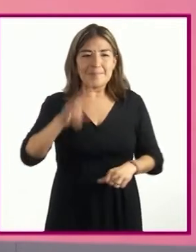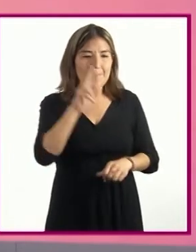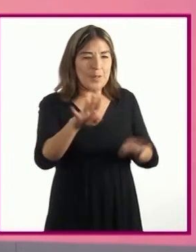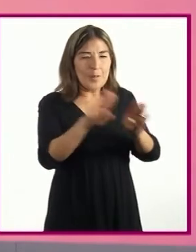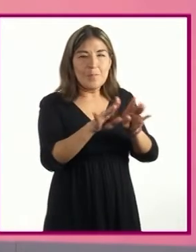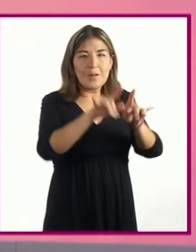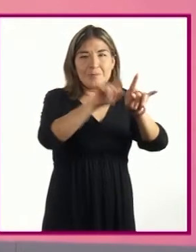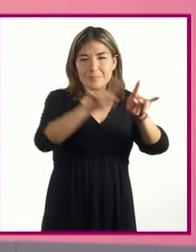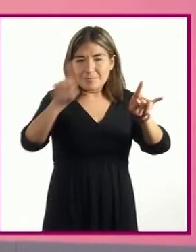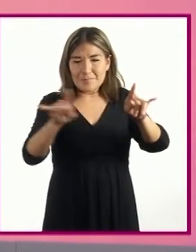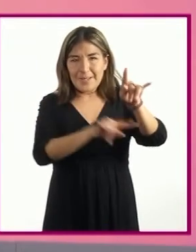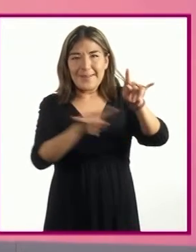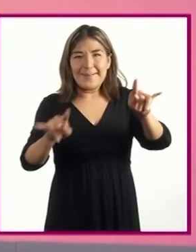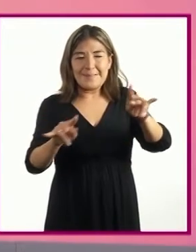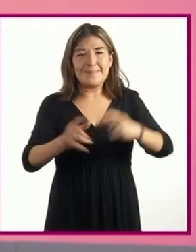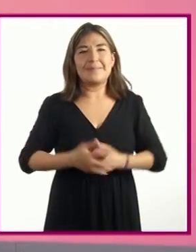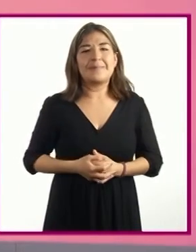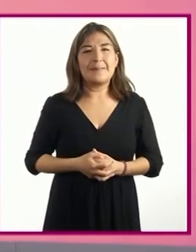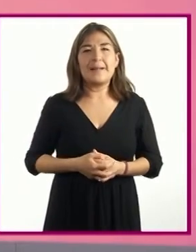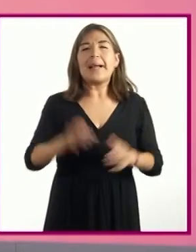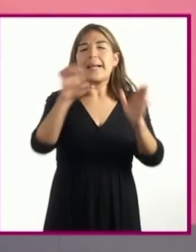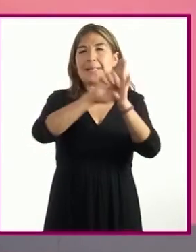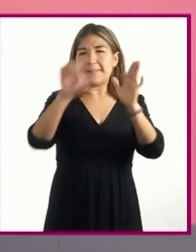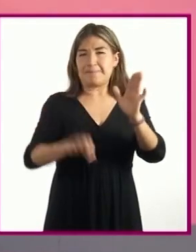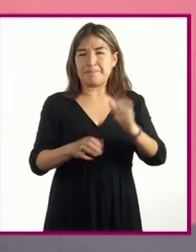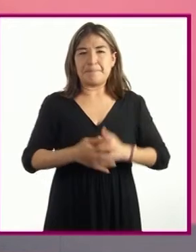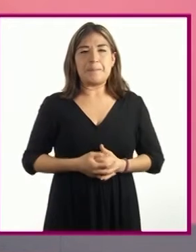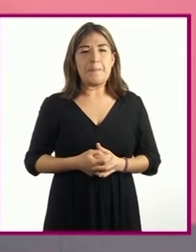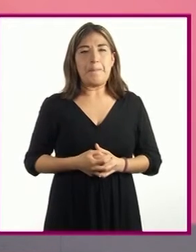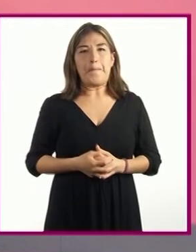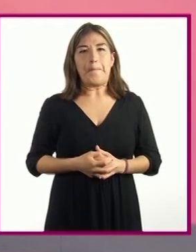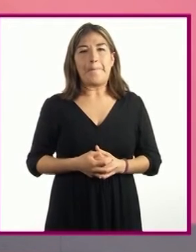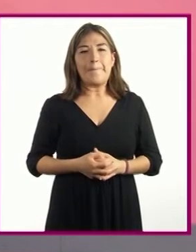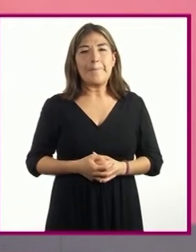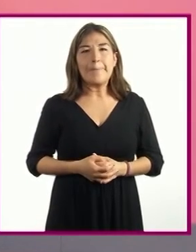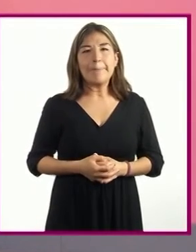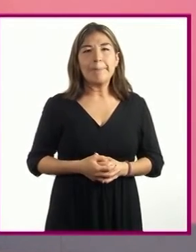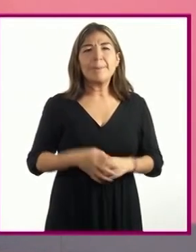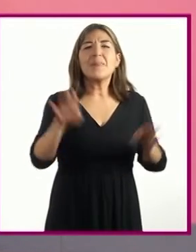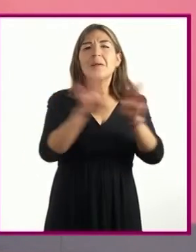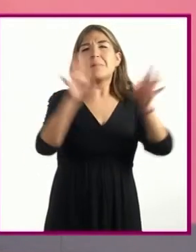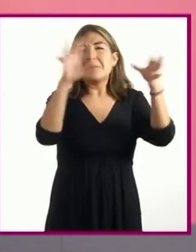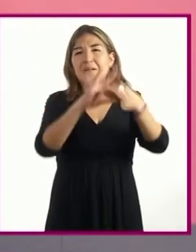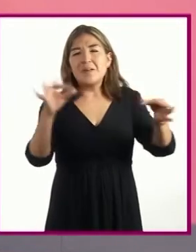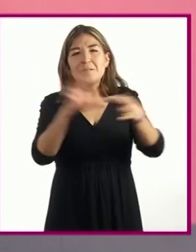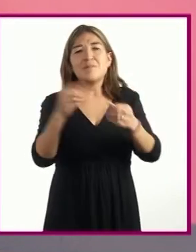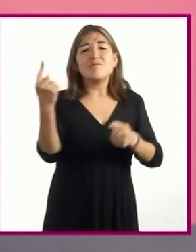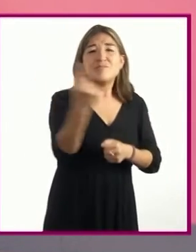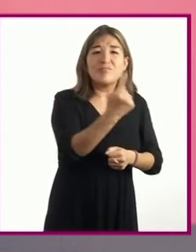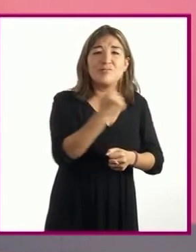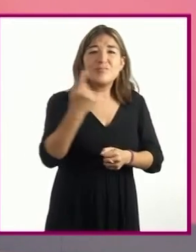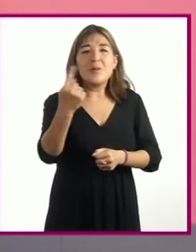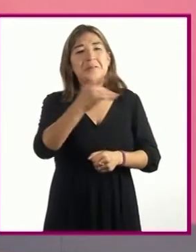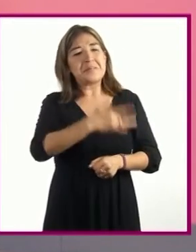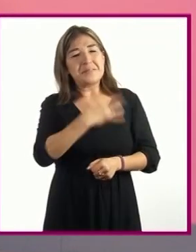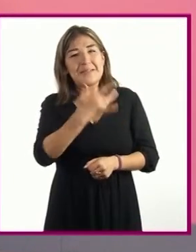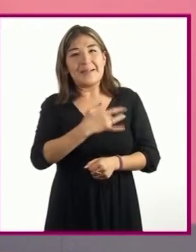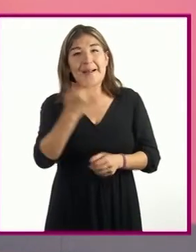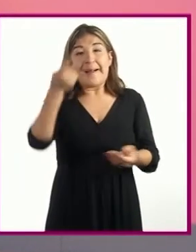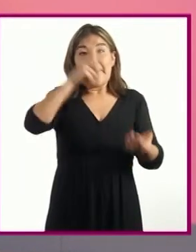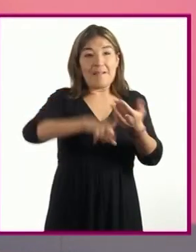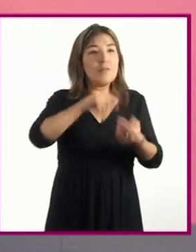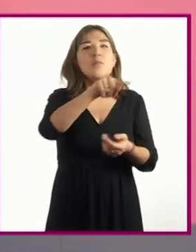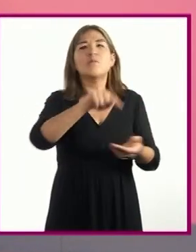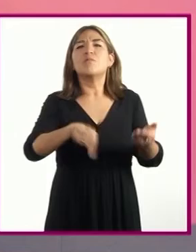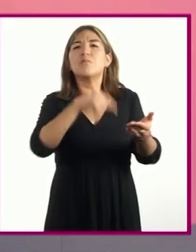contrastando con ella por ejemplo si están narrando la soledad en la que se encuentra Cruz el espacio